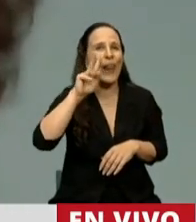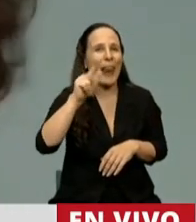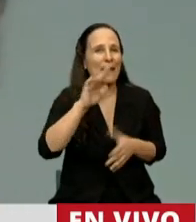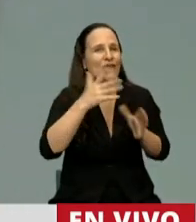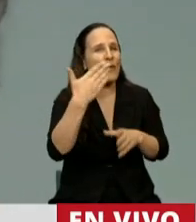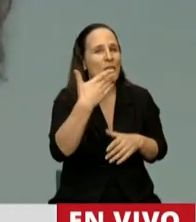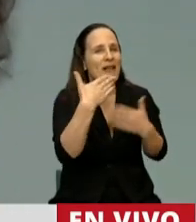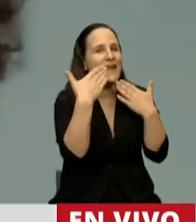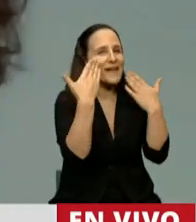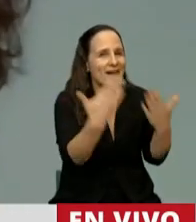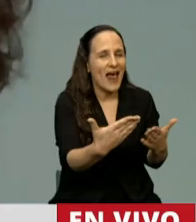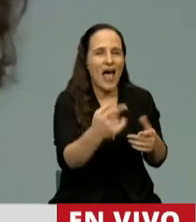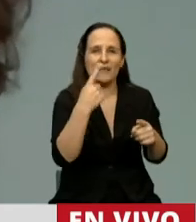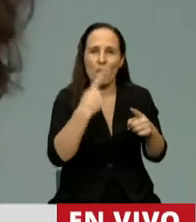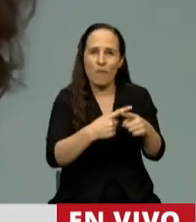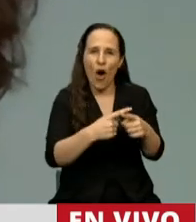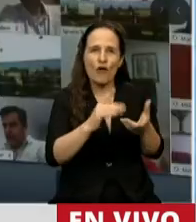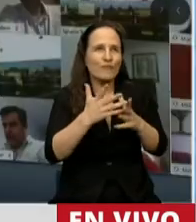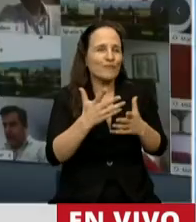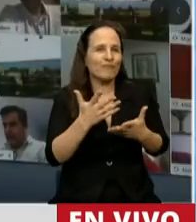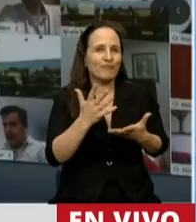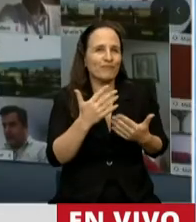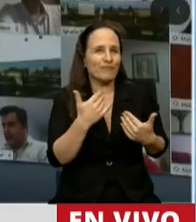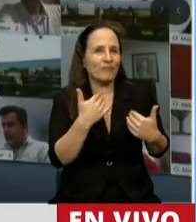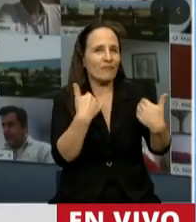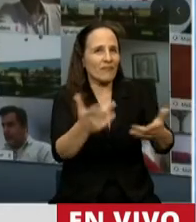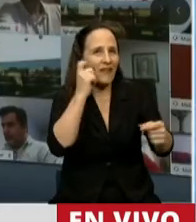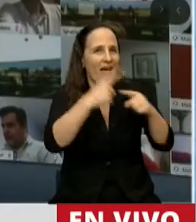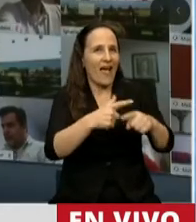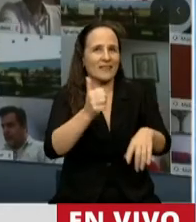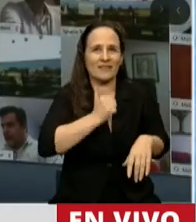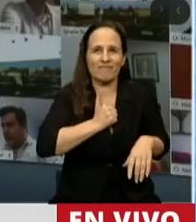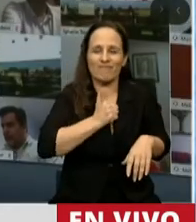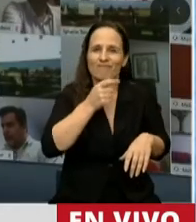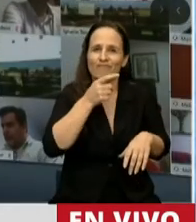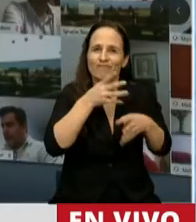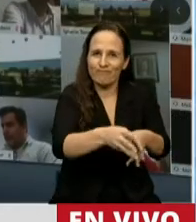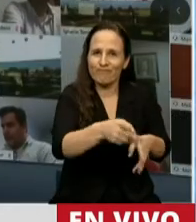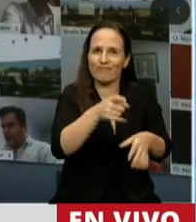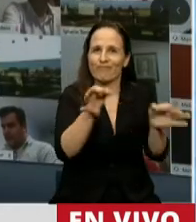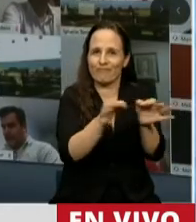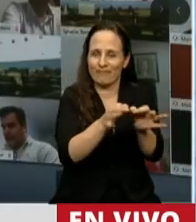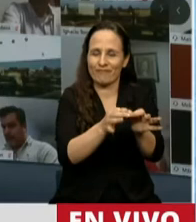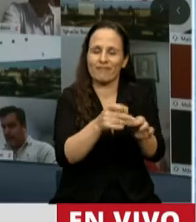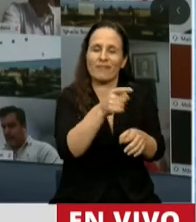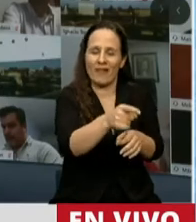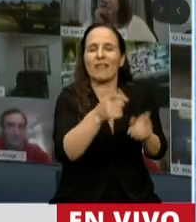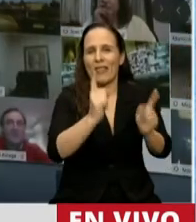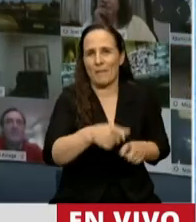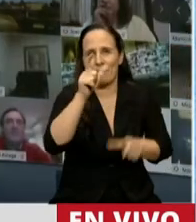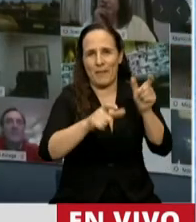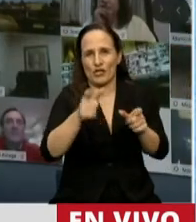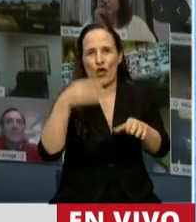palabras, por su entrega hacia nuestra patria y en su nombre a todos los excombatientes del